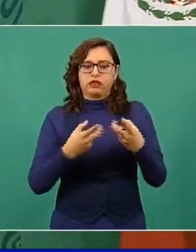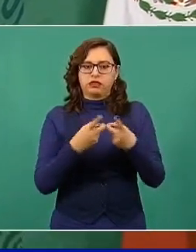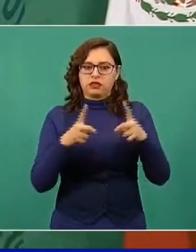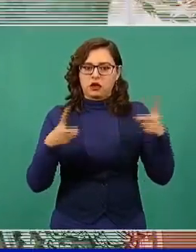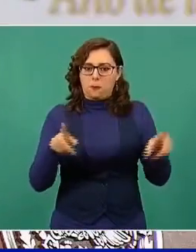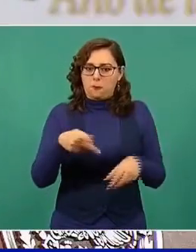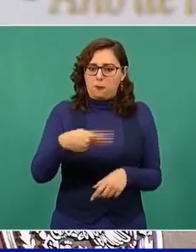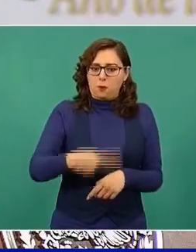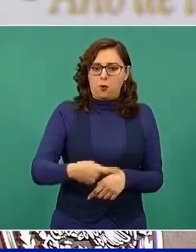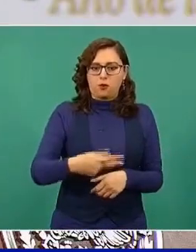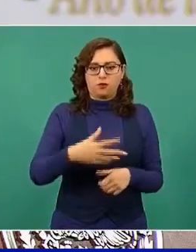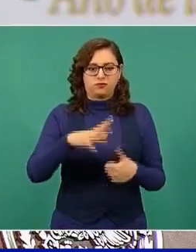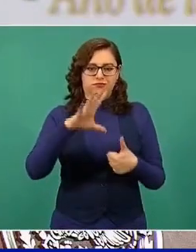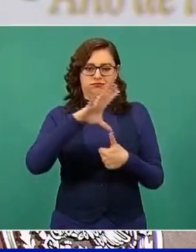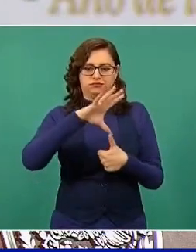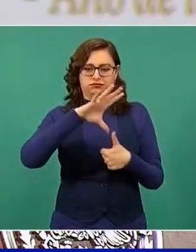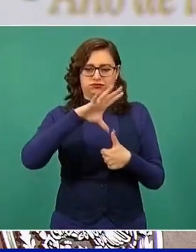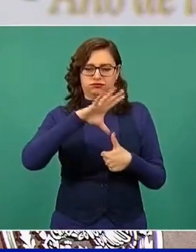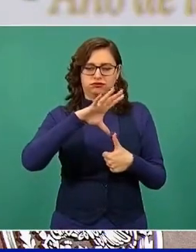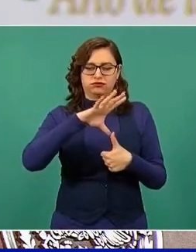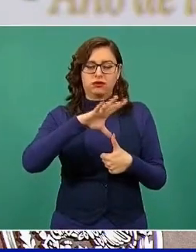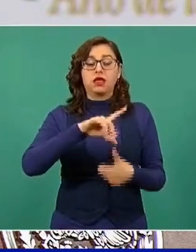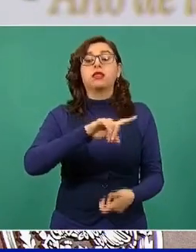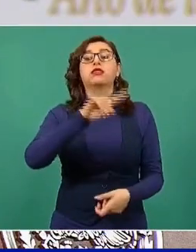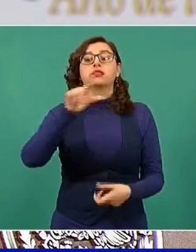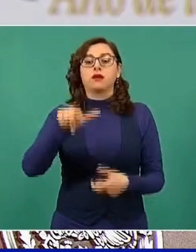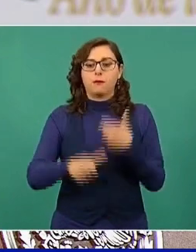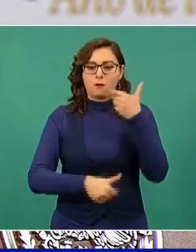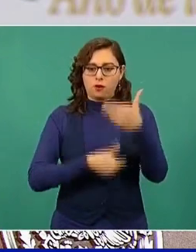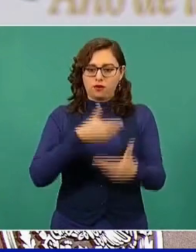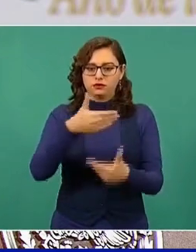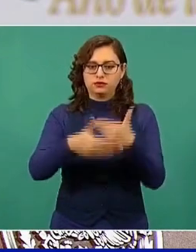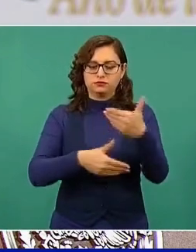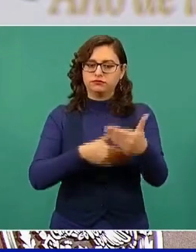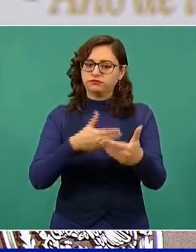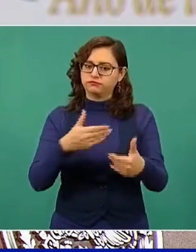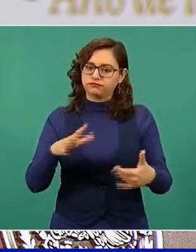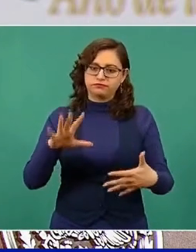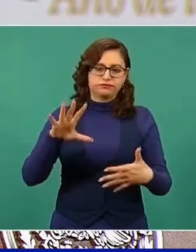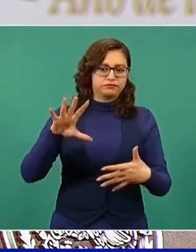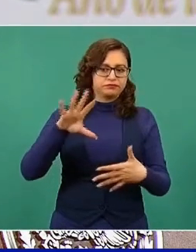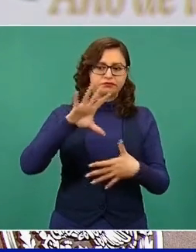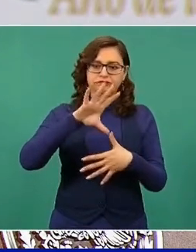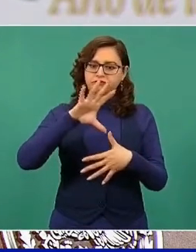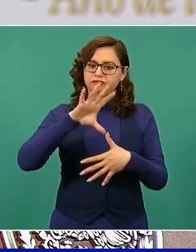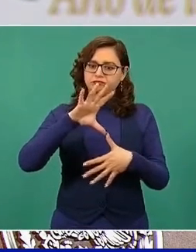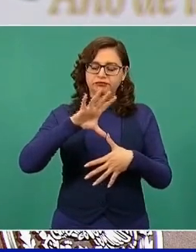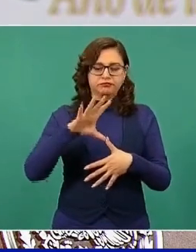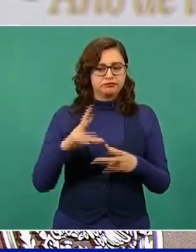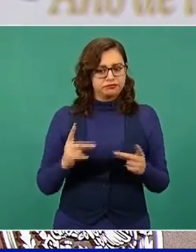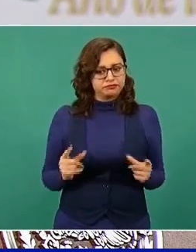en una primera etapa y en toda la América, todo el continente americano.